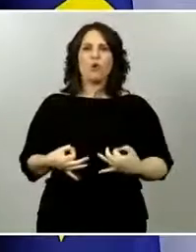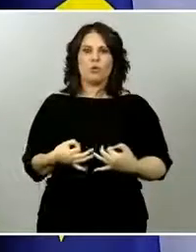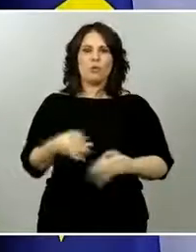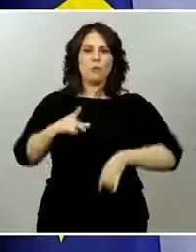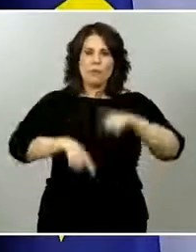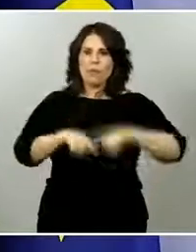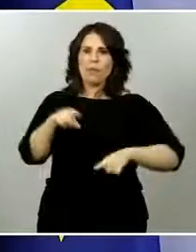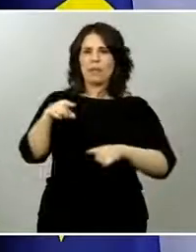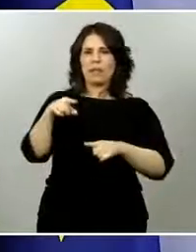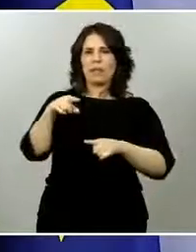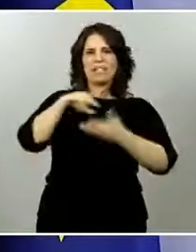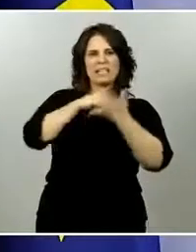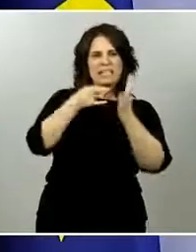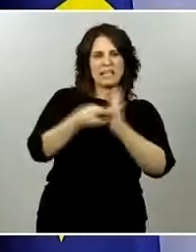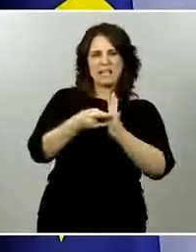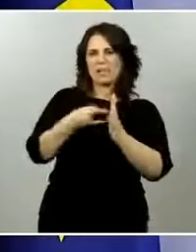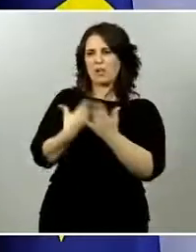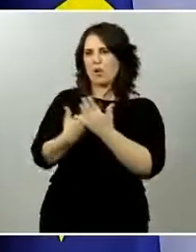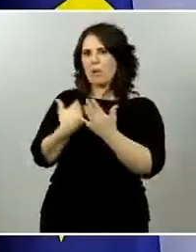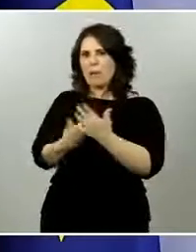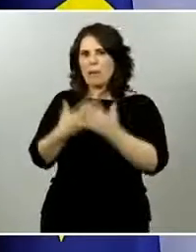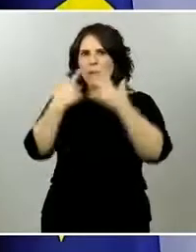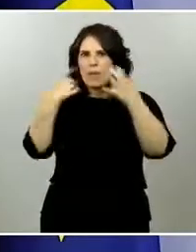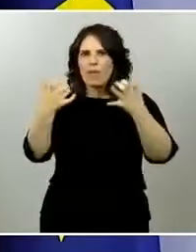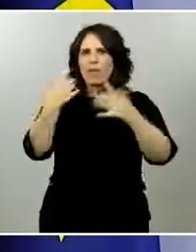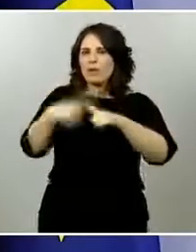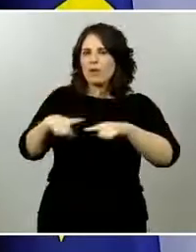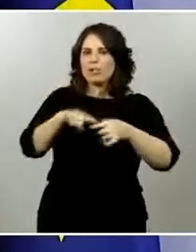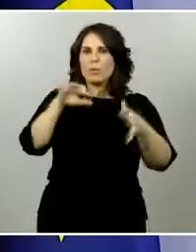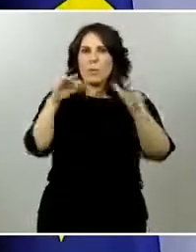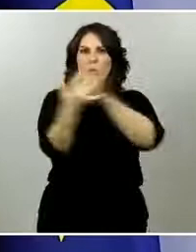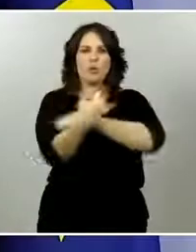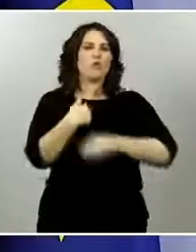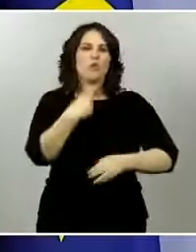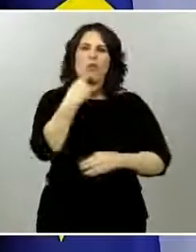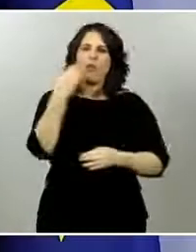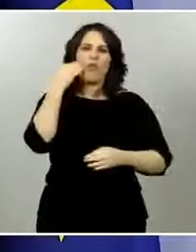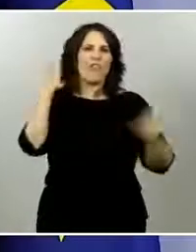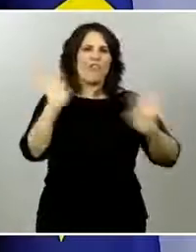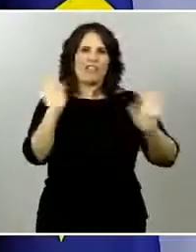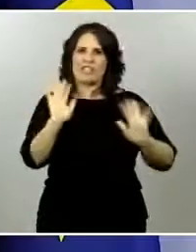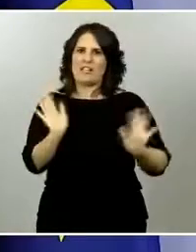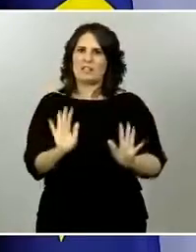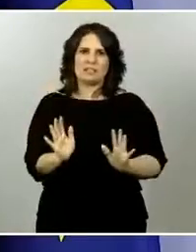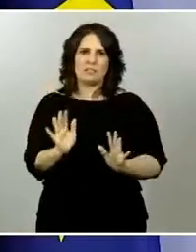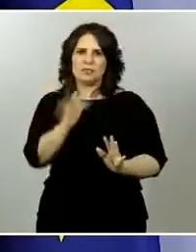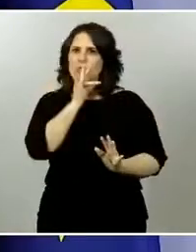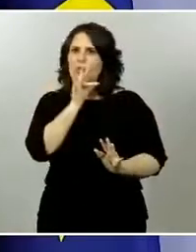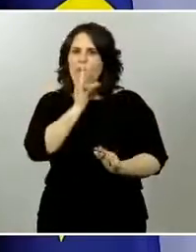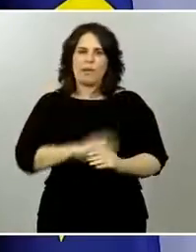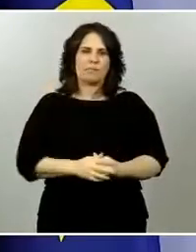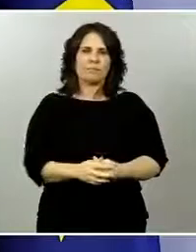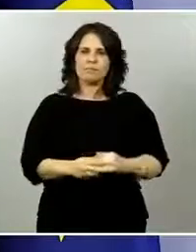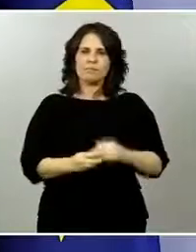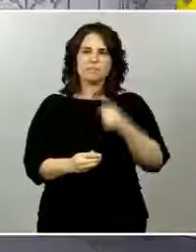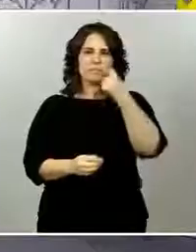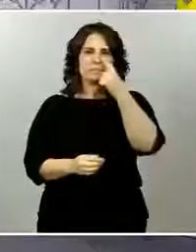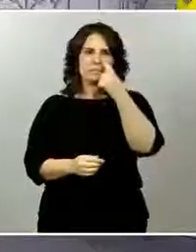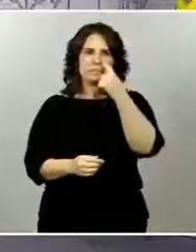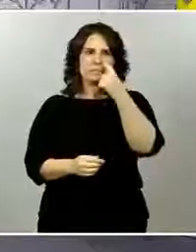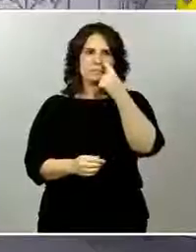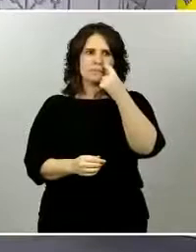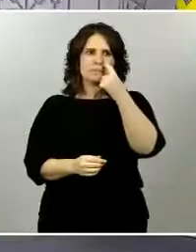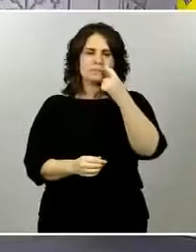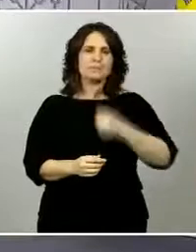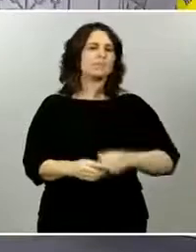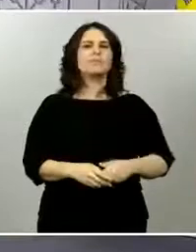debería de ser posible, pero vamos a actuar con máxima prudencia y hasta que no tengamos decisiones tomadas en base a criterios técnicos y en base